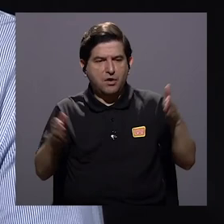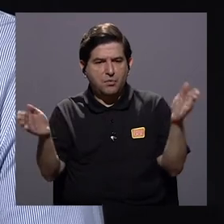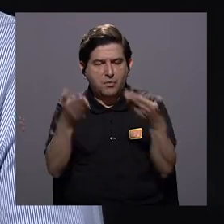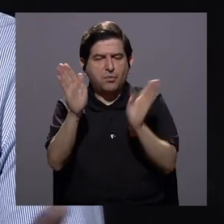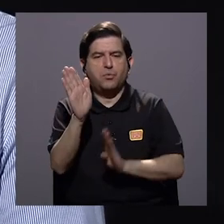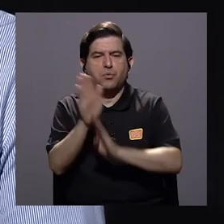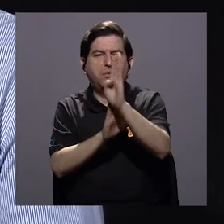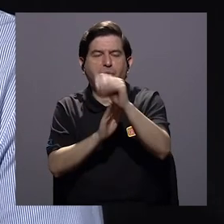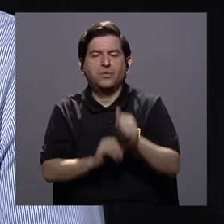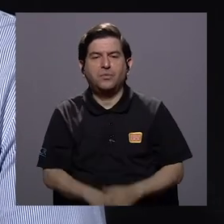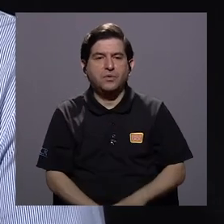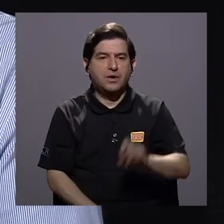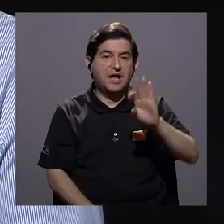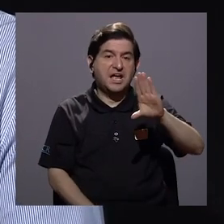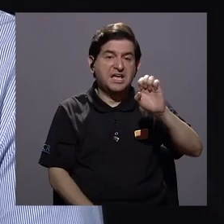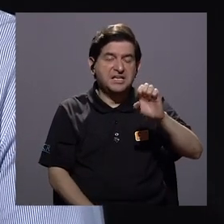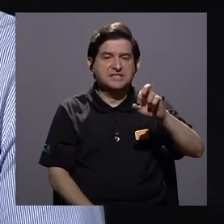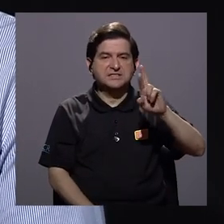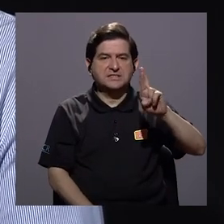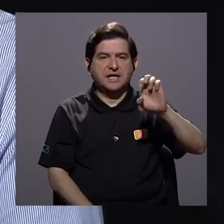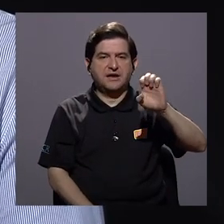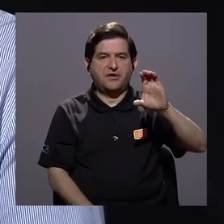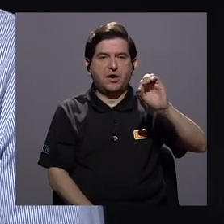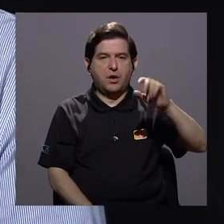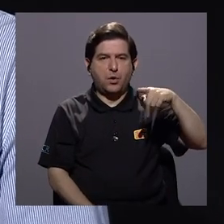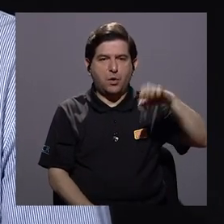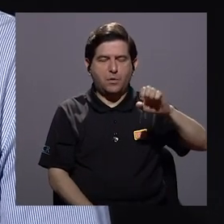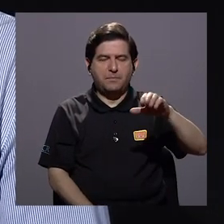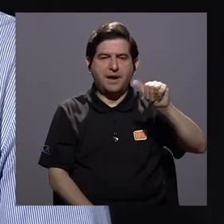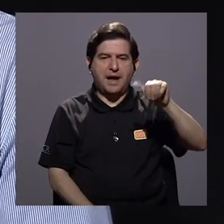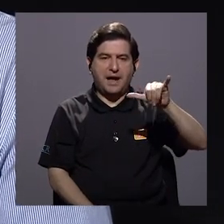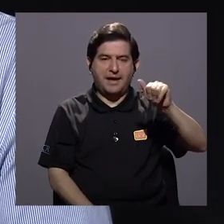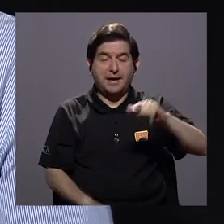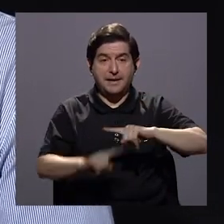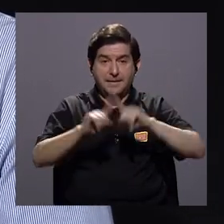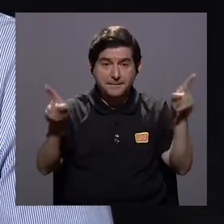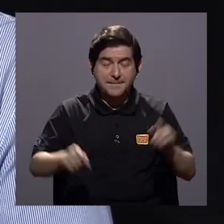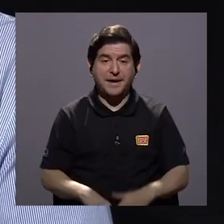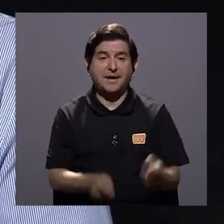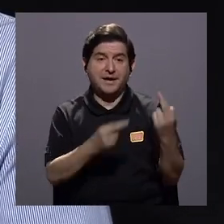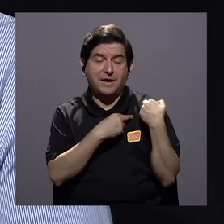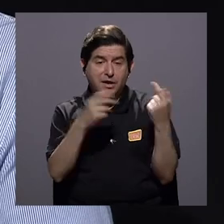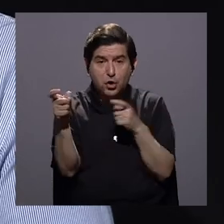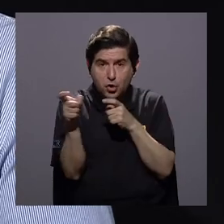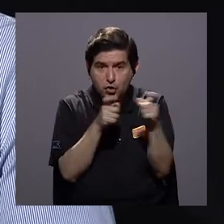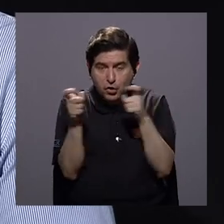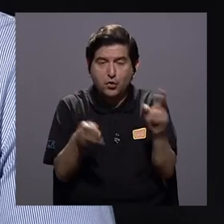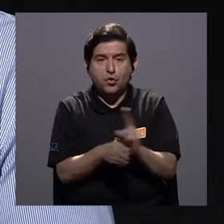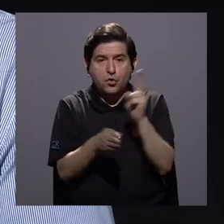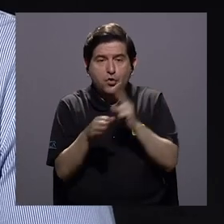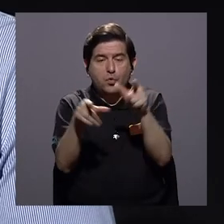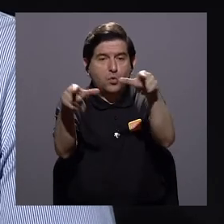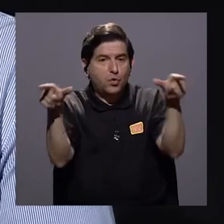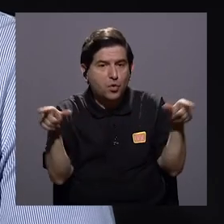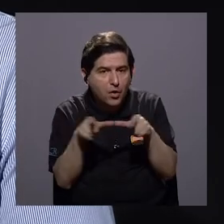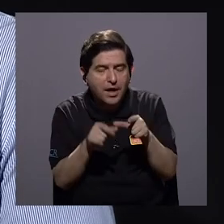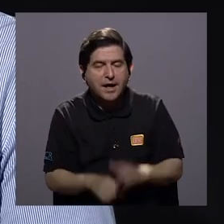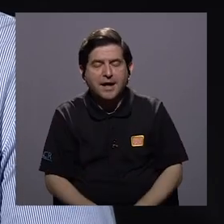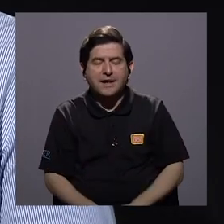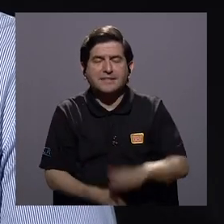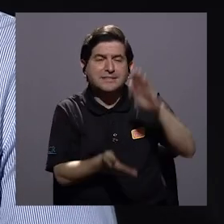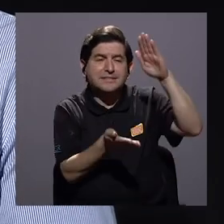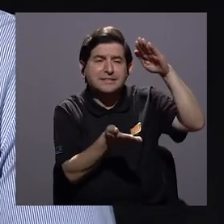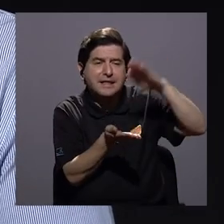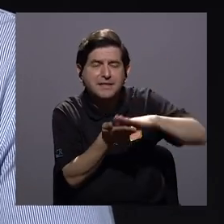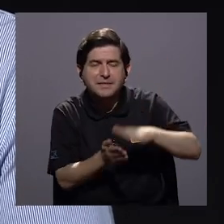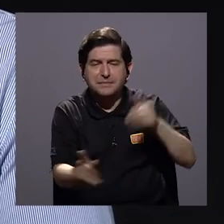impulsar el desarrollo el ICE el RECOP el AIA pero las que son encargadas de controlar el uso del territorio de